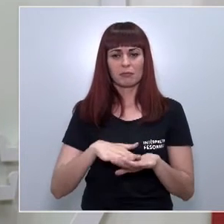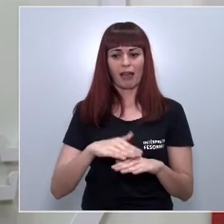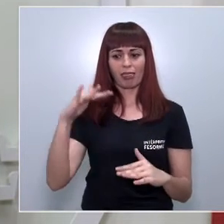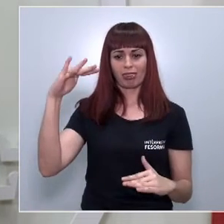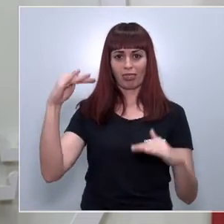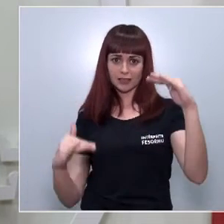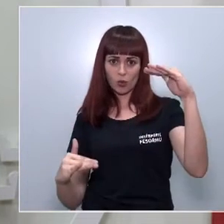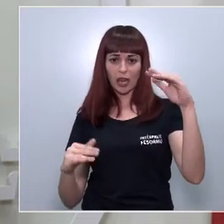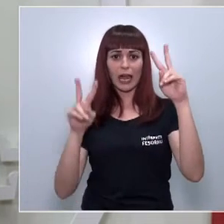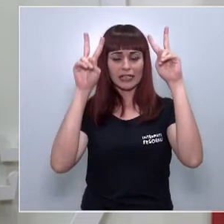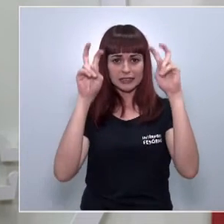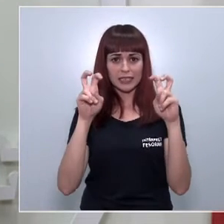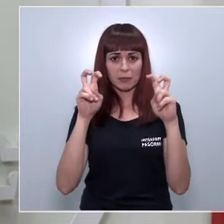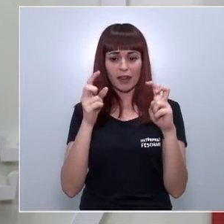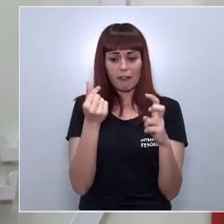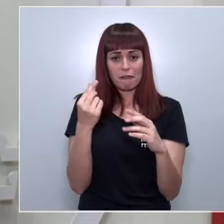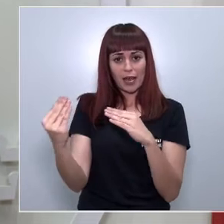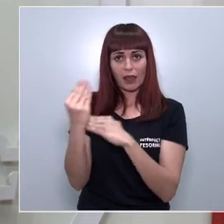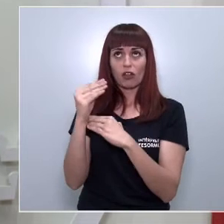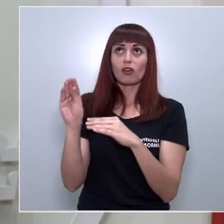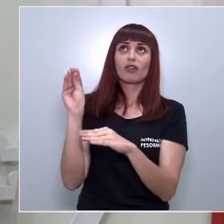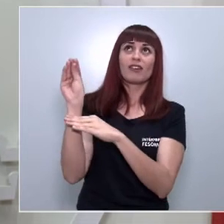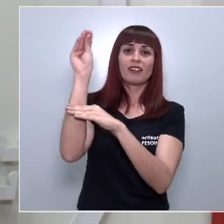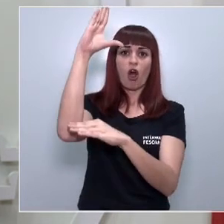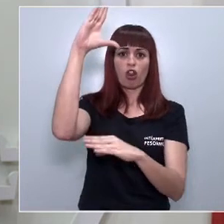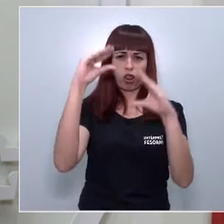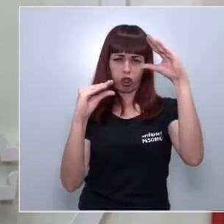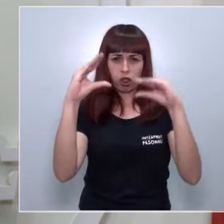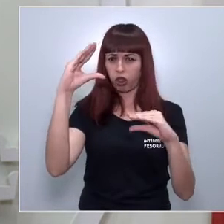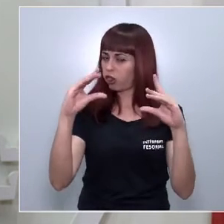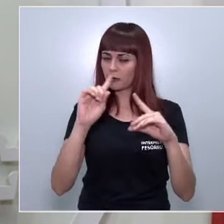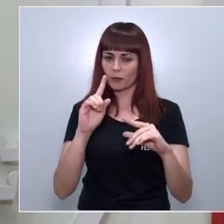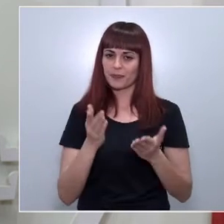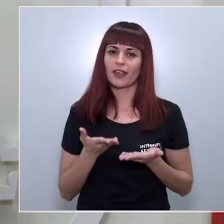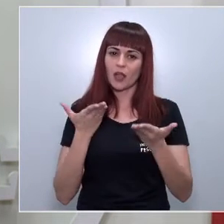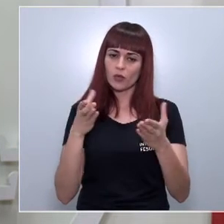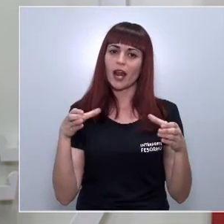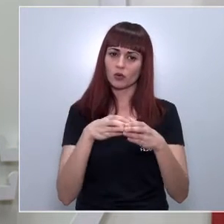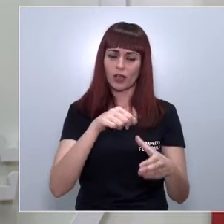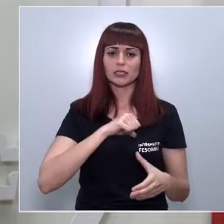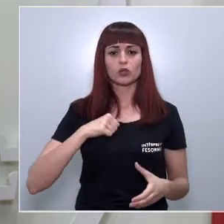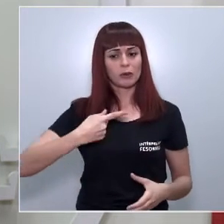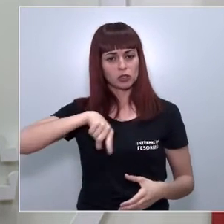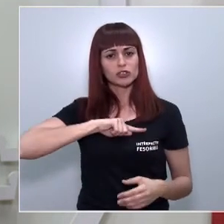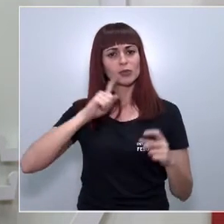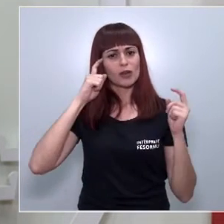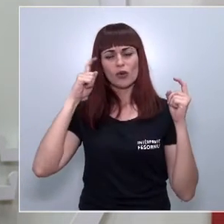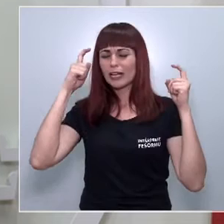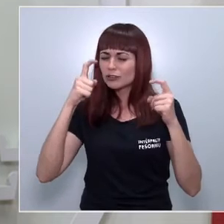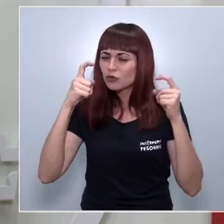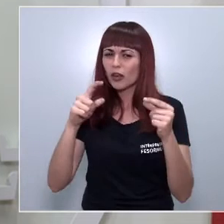desigualdades en materia de financiación autonómica y que ayuden a las comunidades autónomas que estamos haciendo un esfuerzo